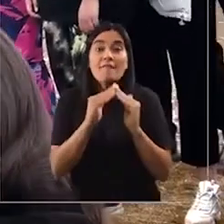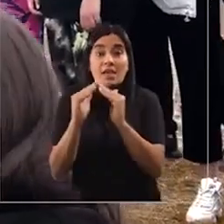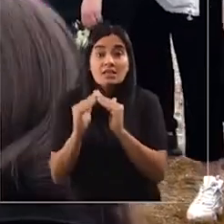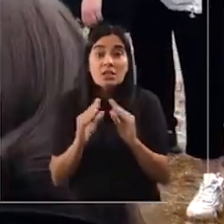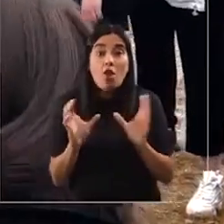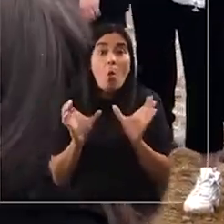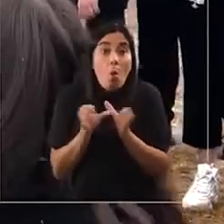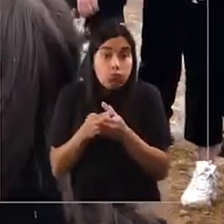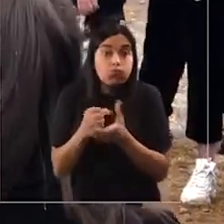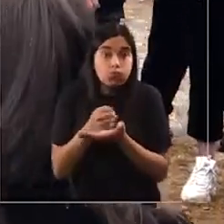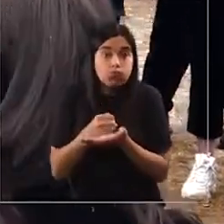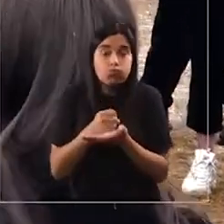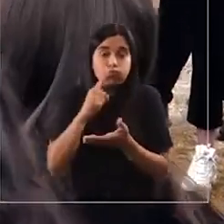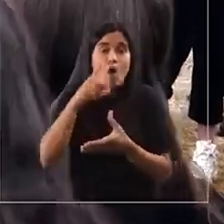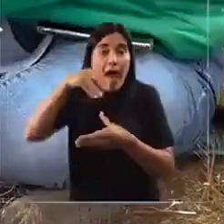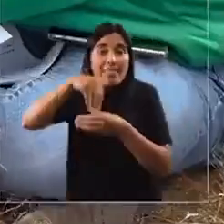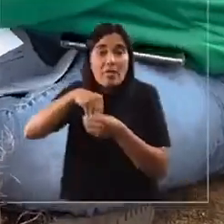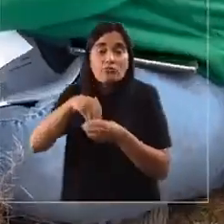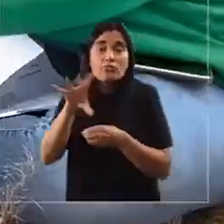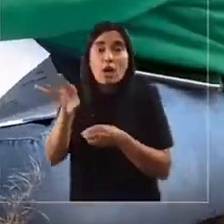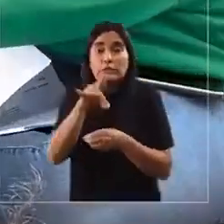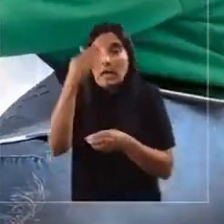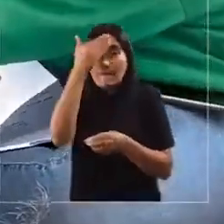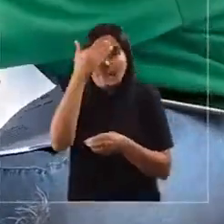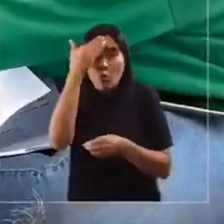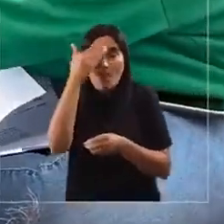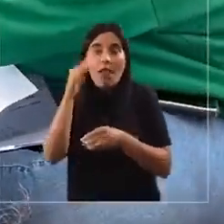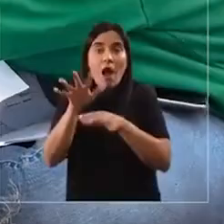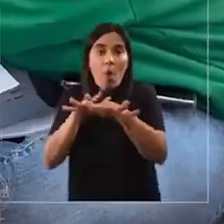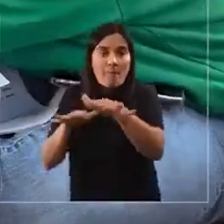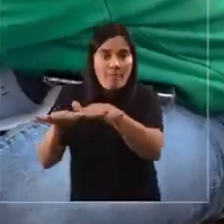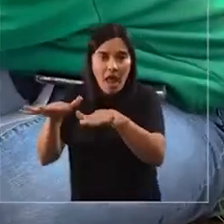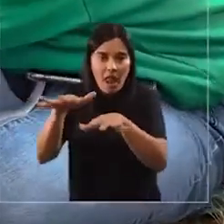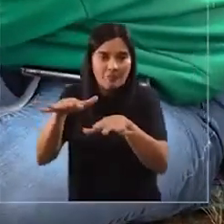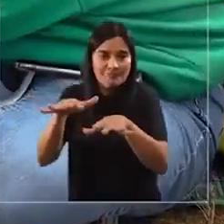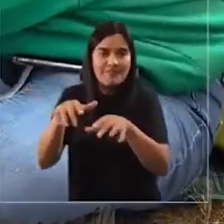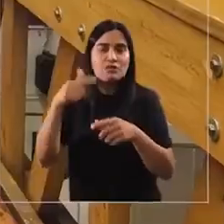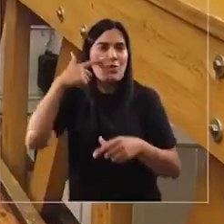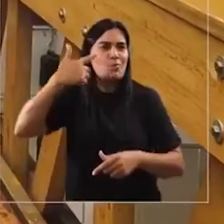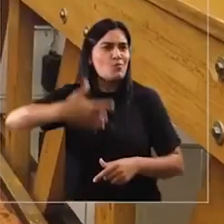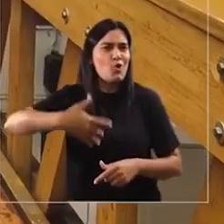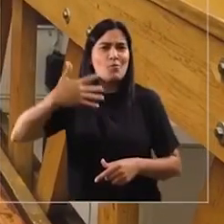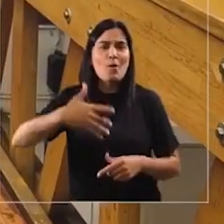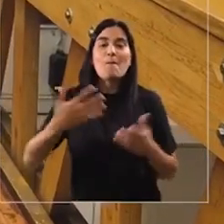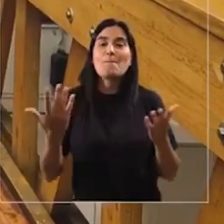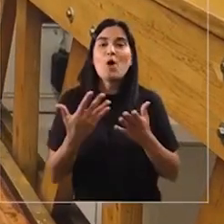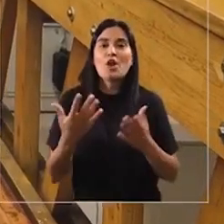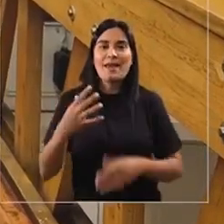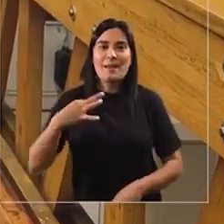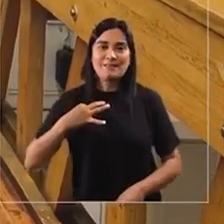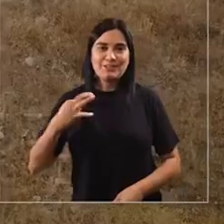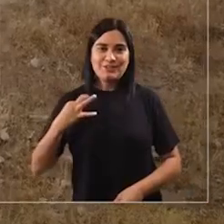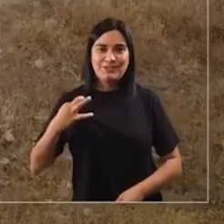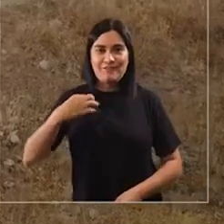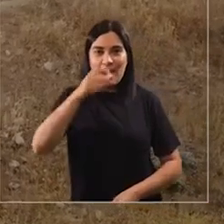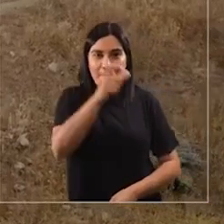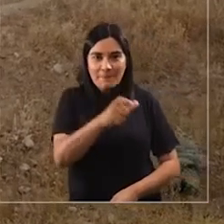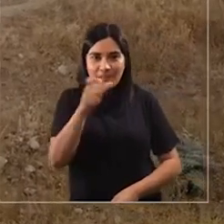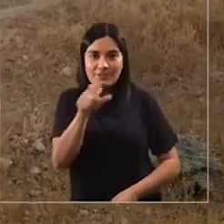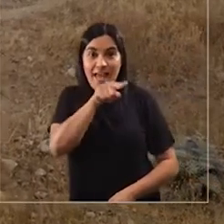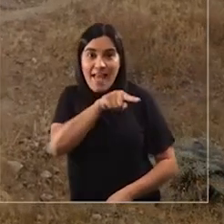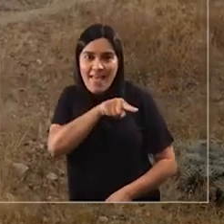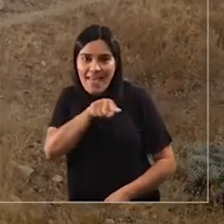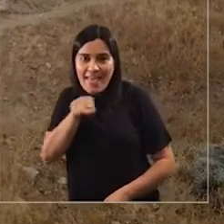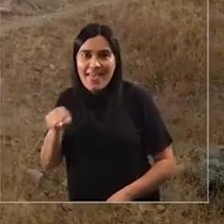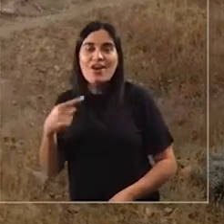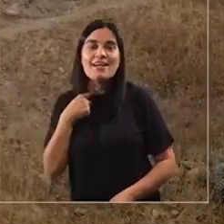a las juntas de vecinos, a las organizaciones que estén dentro del territorio y que se preocupen del cuidado del humedal. Fundamental porque es la sociedad civil, finalmente